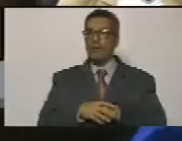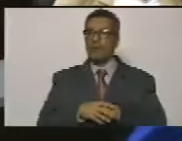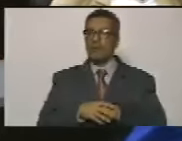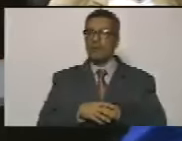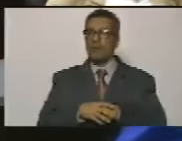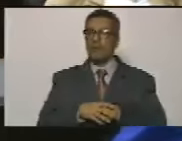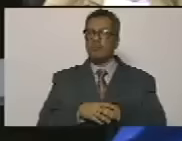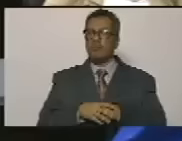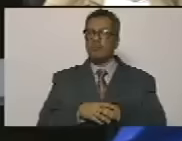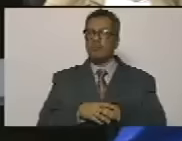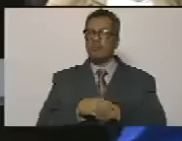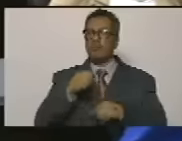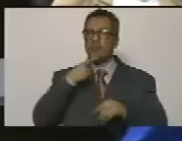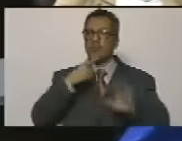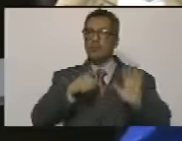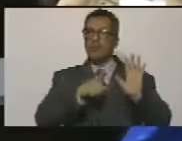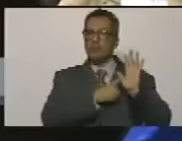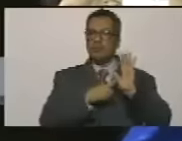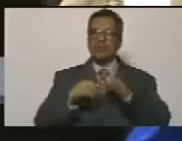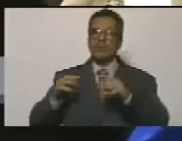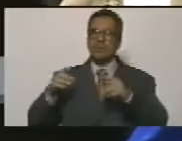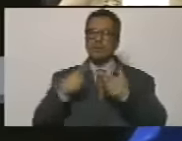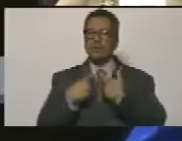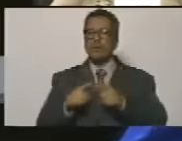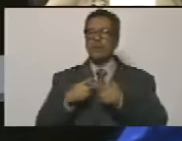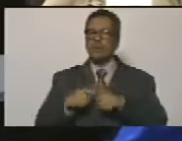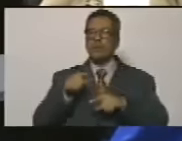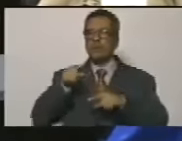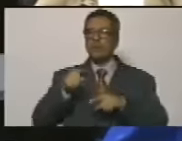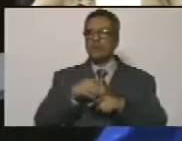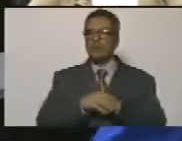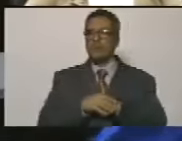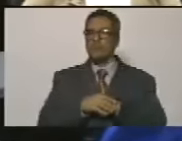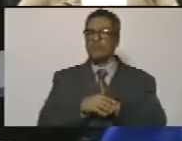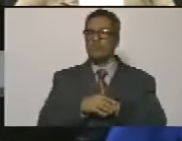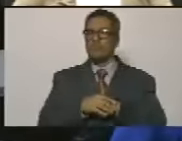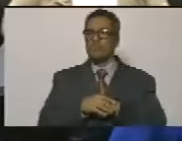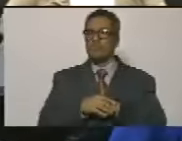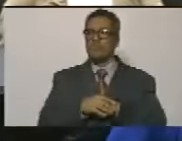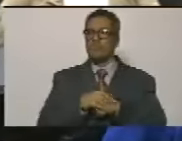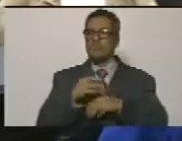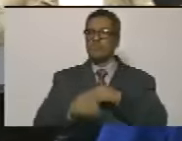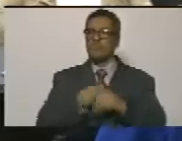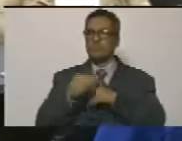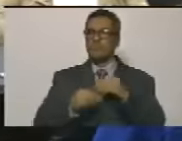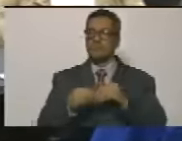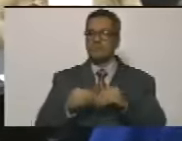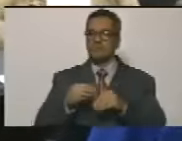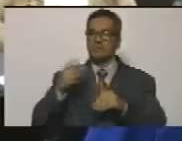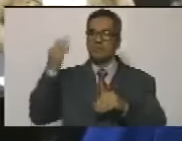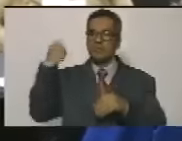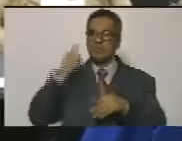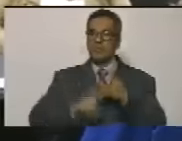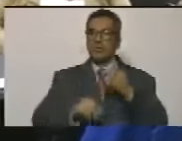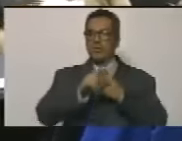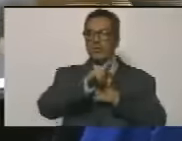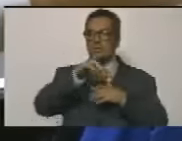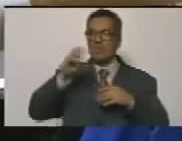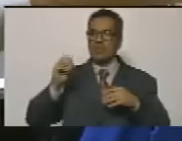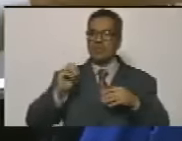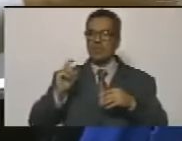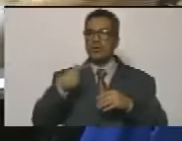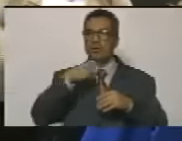ha demostrado lo contrario bueno eso fue en la década del 30 en pleno